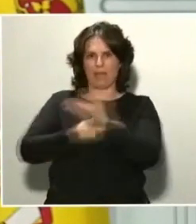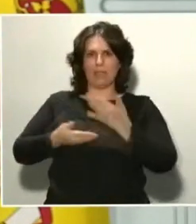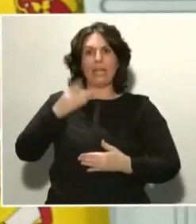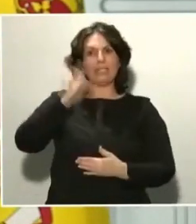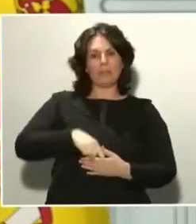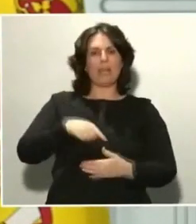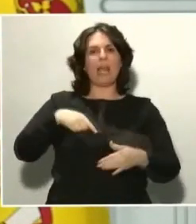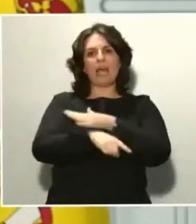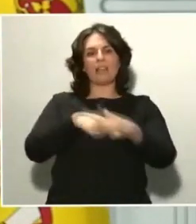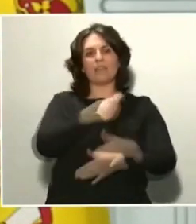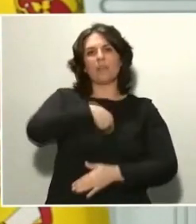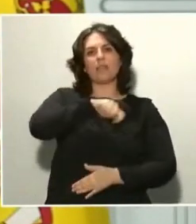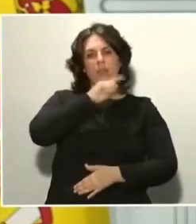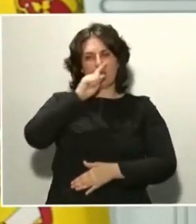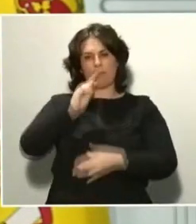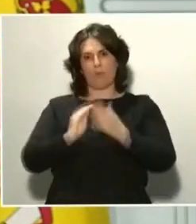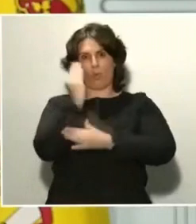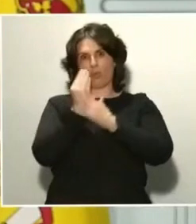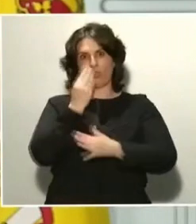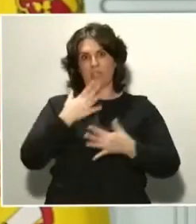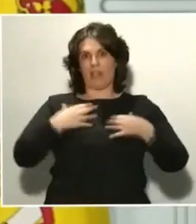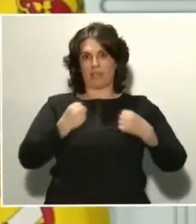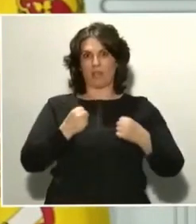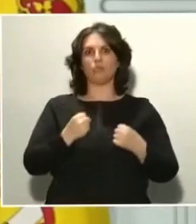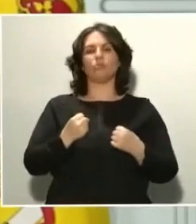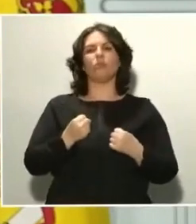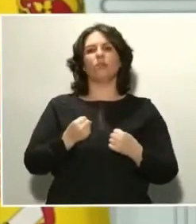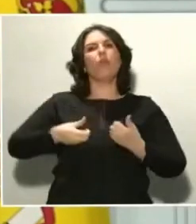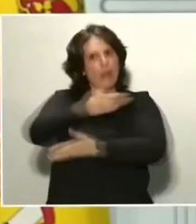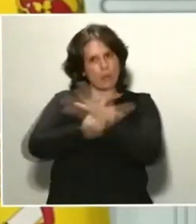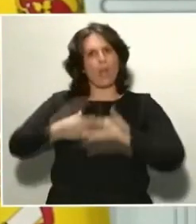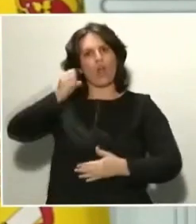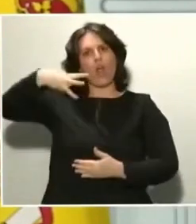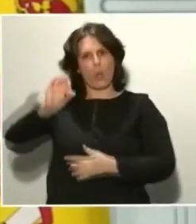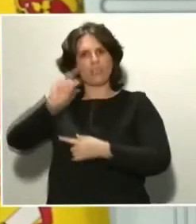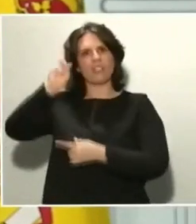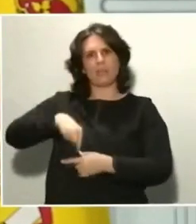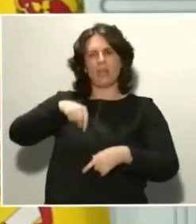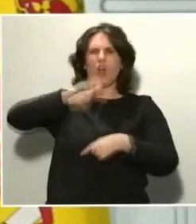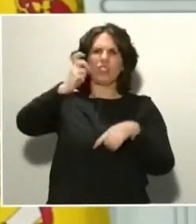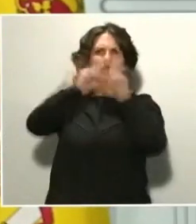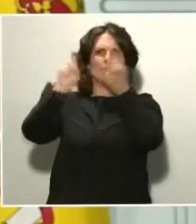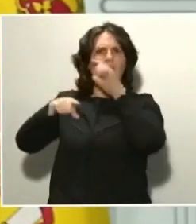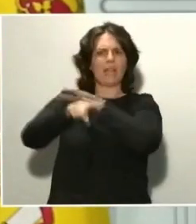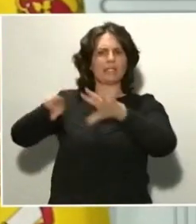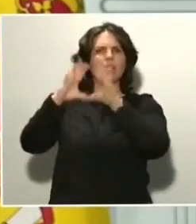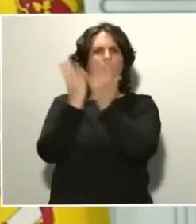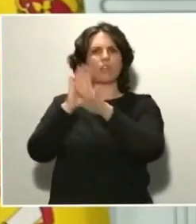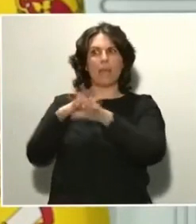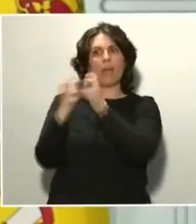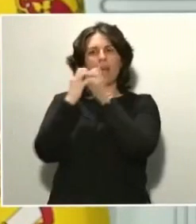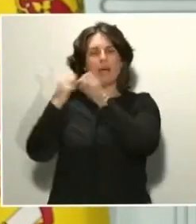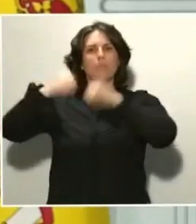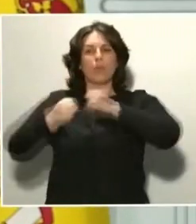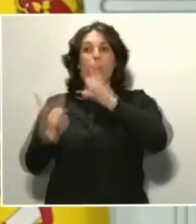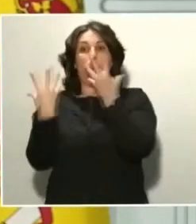Productos Sanitarios colaboran con la Organización Mundial de la Salud y agencias internacionales en el diseño de protocolos y ensayos clínicos. De